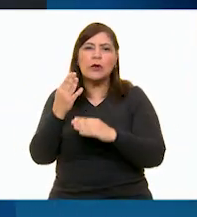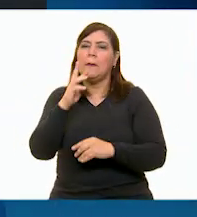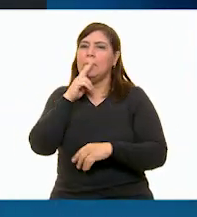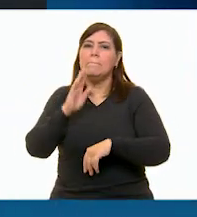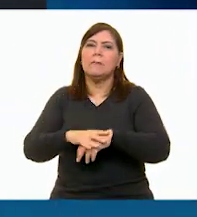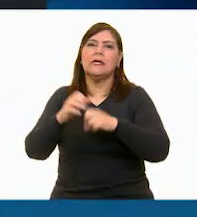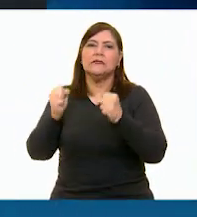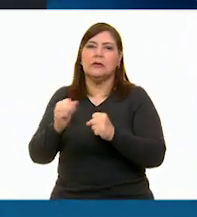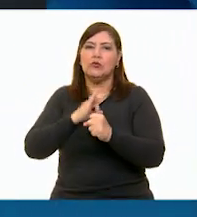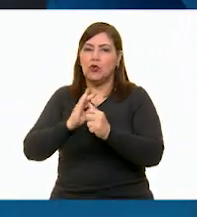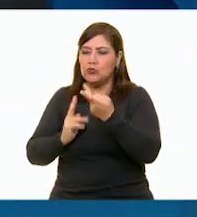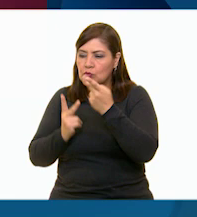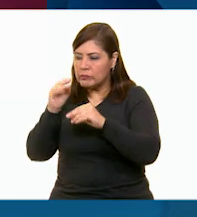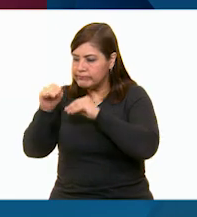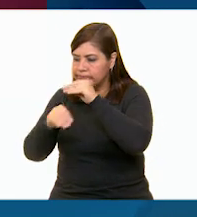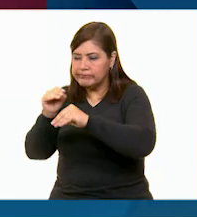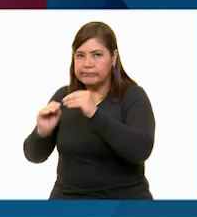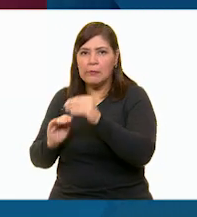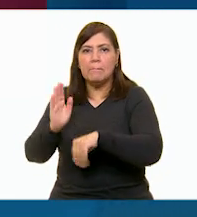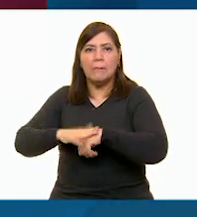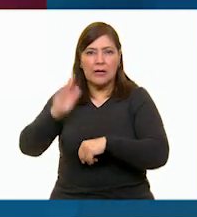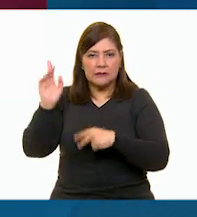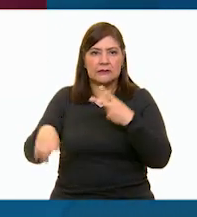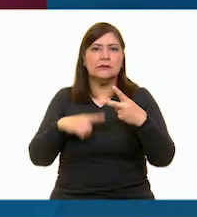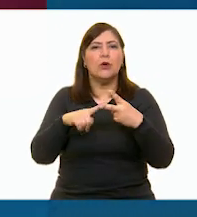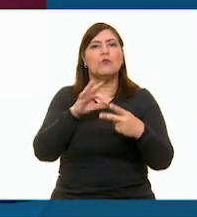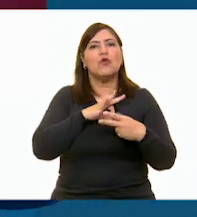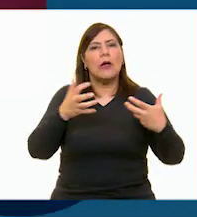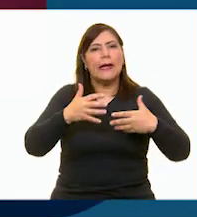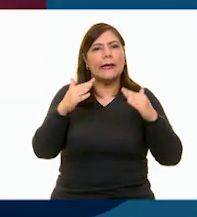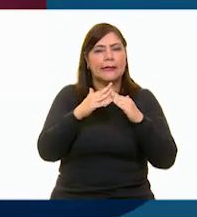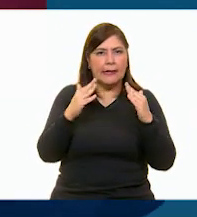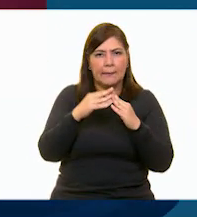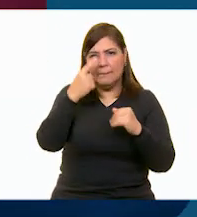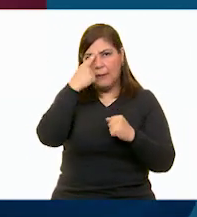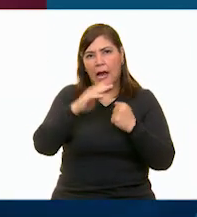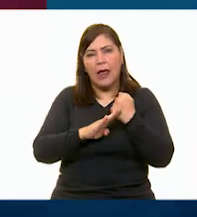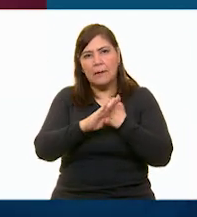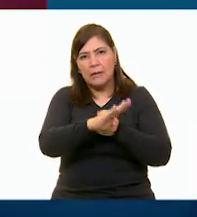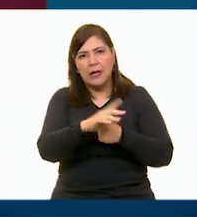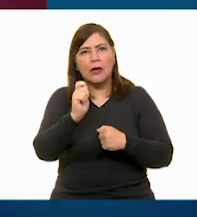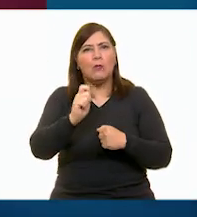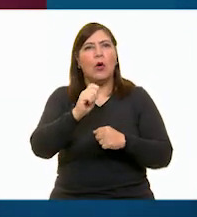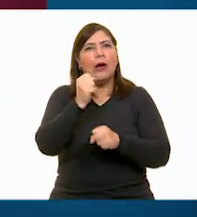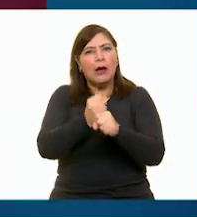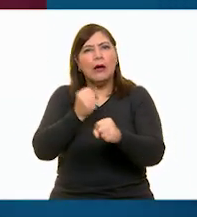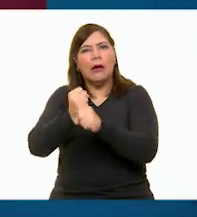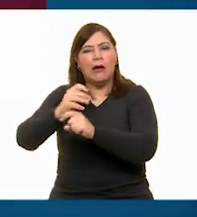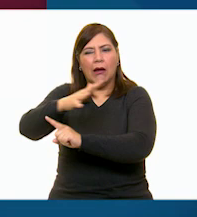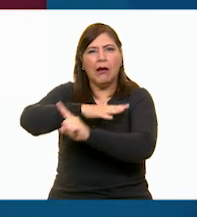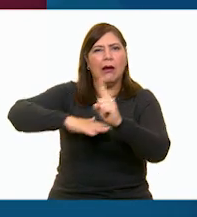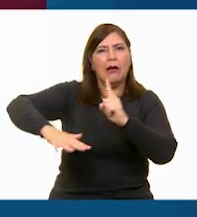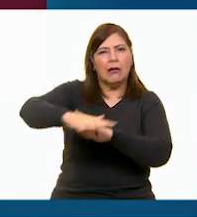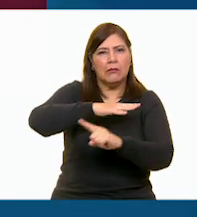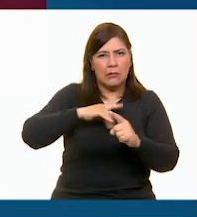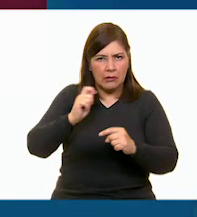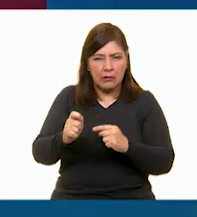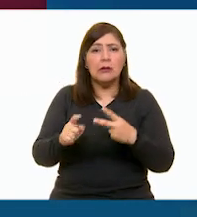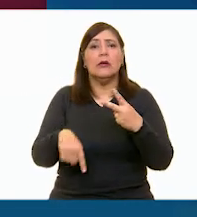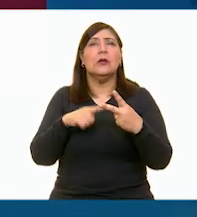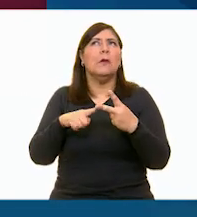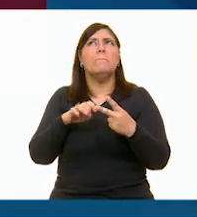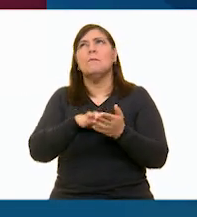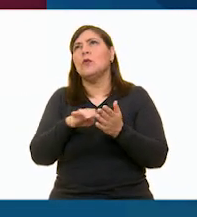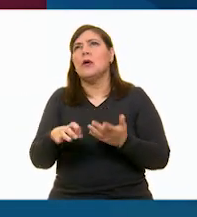el área donde vivimos. podemos tomar acciones desde casa para prevenir el deterioro ambiental como por ejemplo el